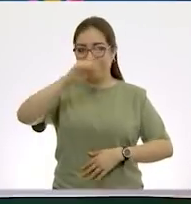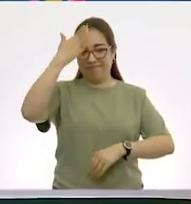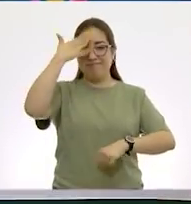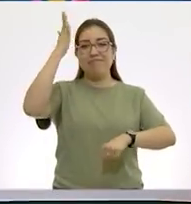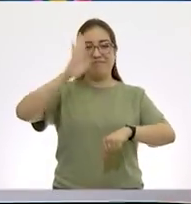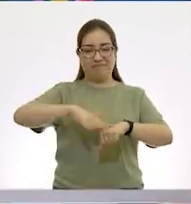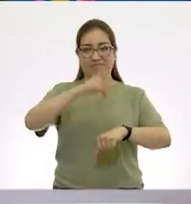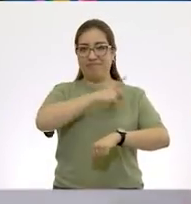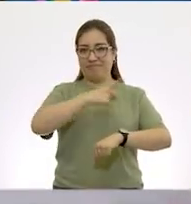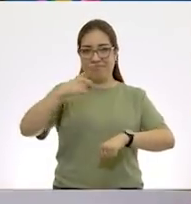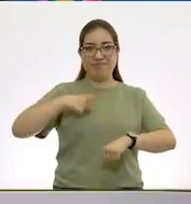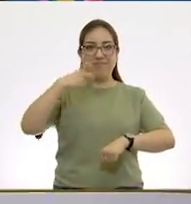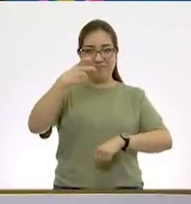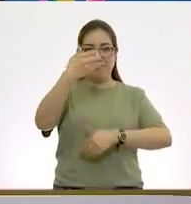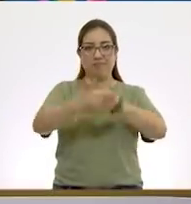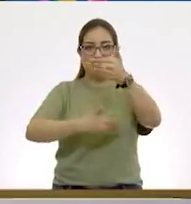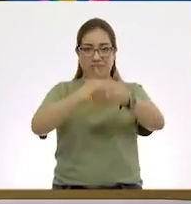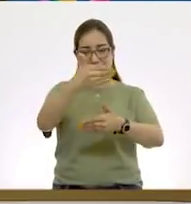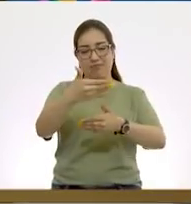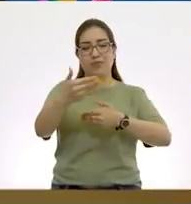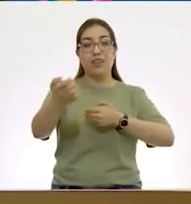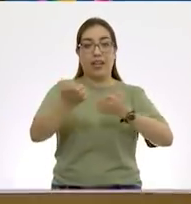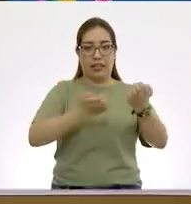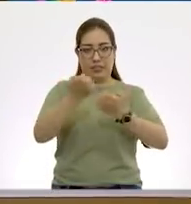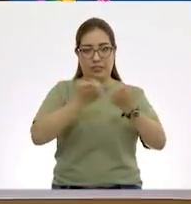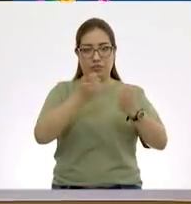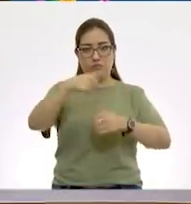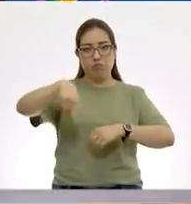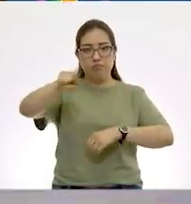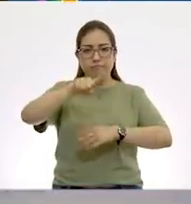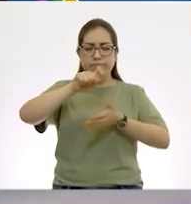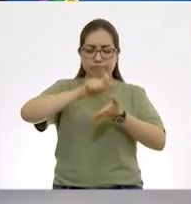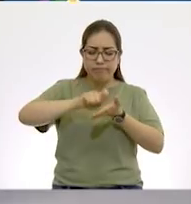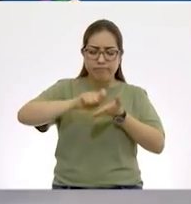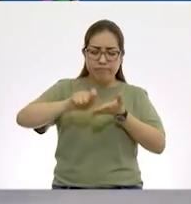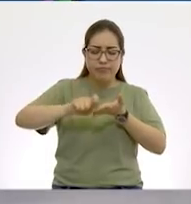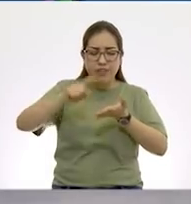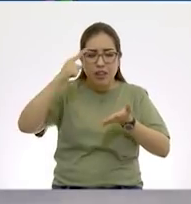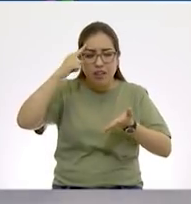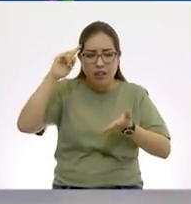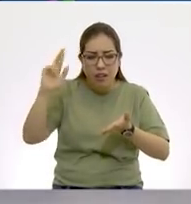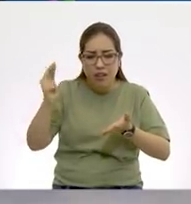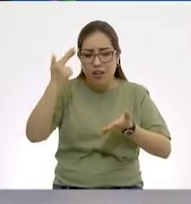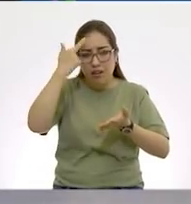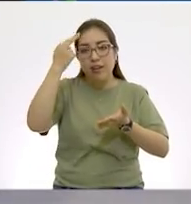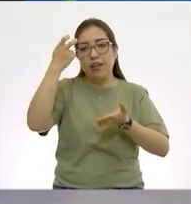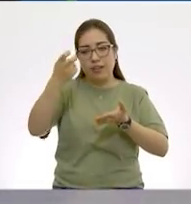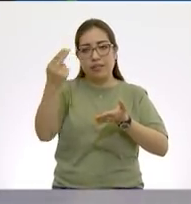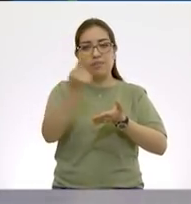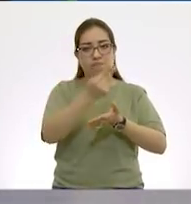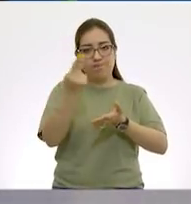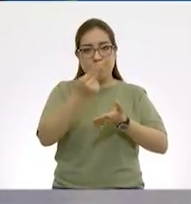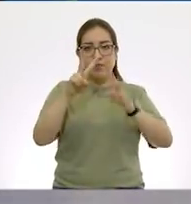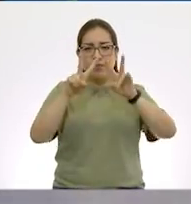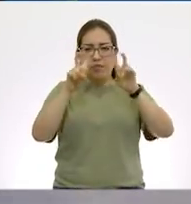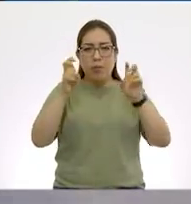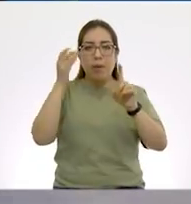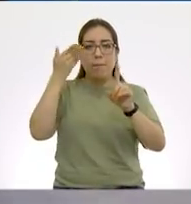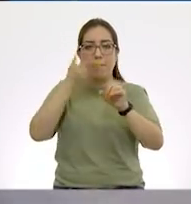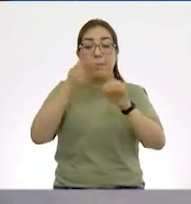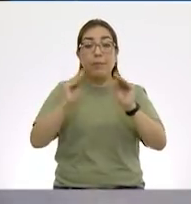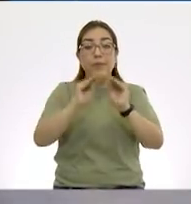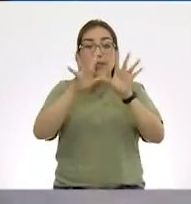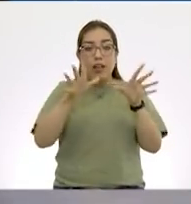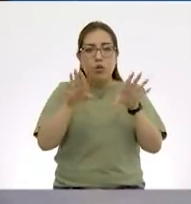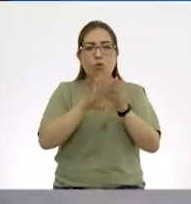que no se los olvide, porque vamos a hacer unos ejercicios que nos van a permitir ir comprendiendo más el tema de cómo